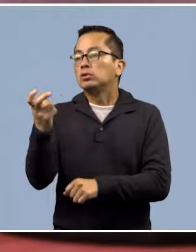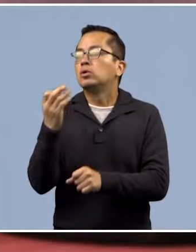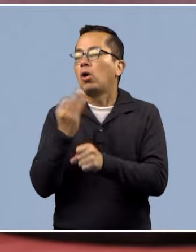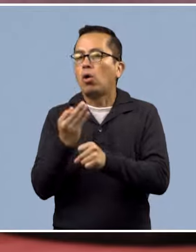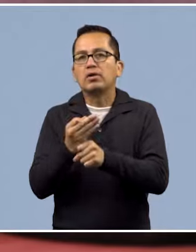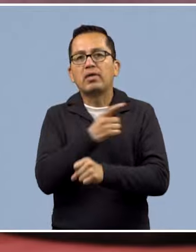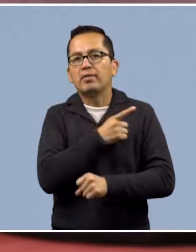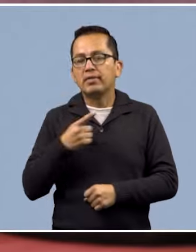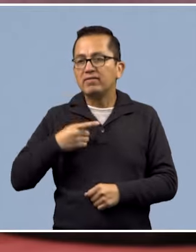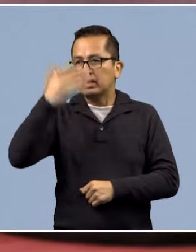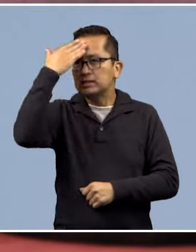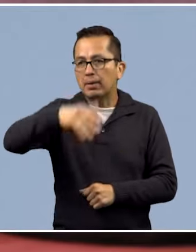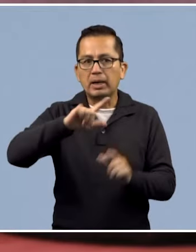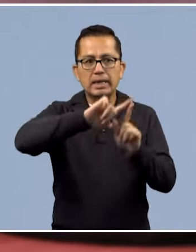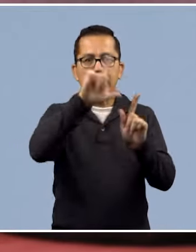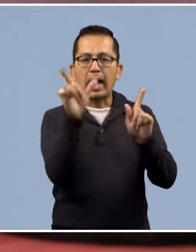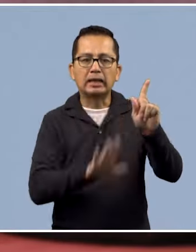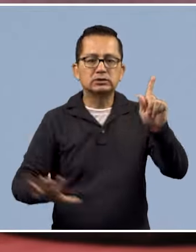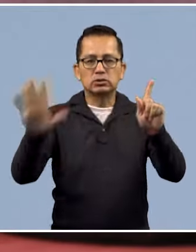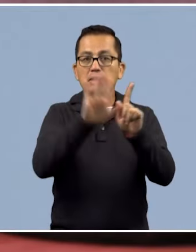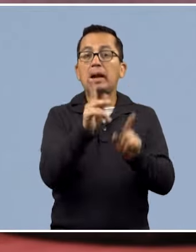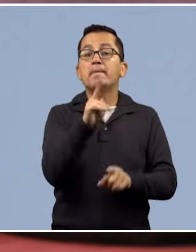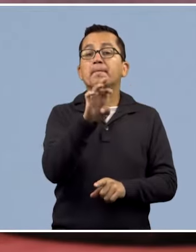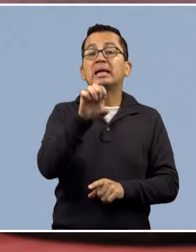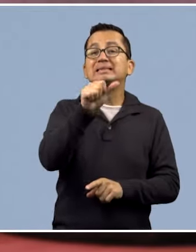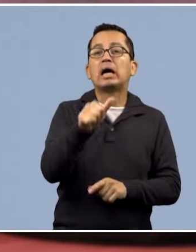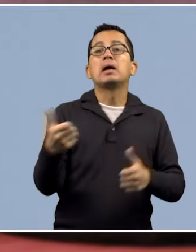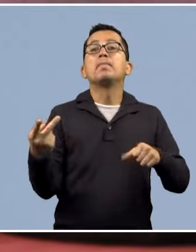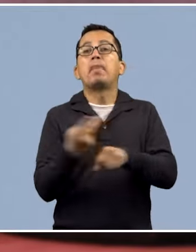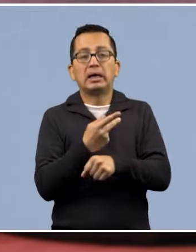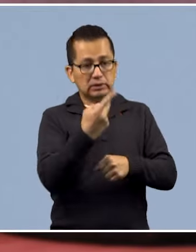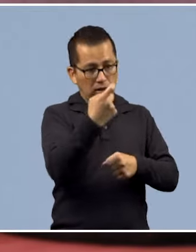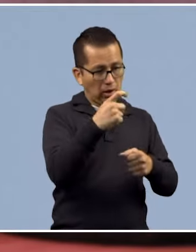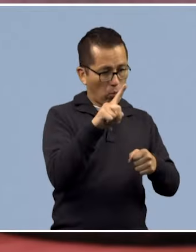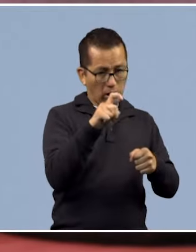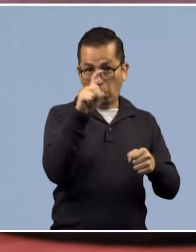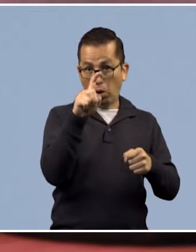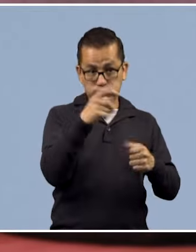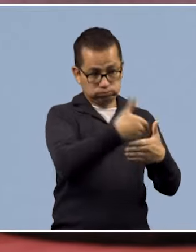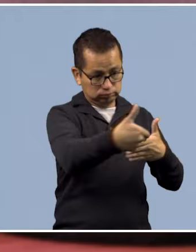encontramos de las presas en el país. Y de esto nos habla Valeria en la siguiente nota.